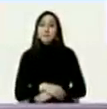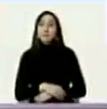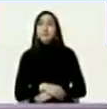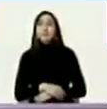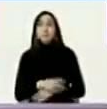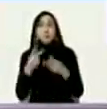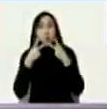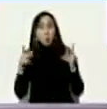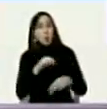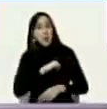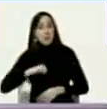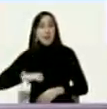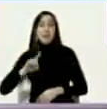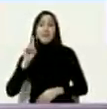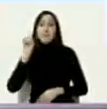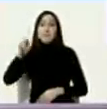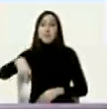privada